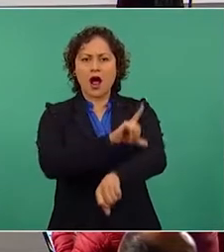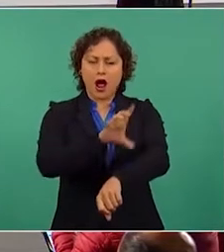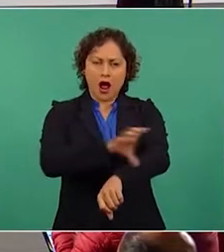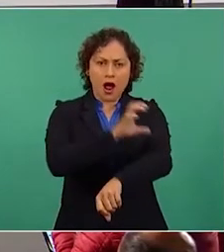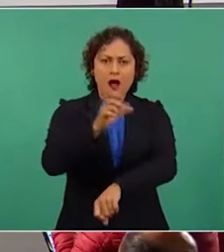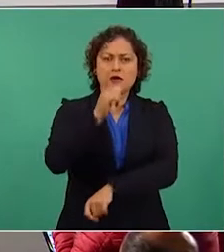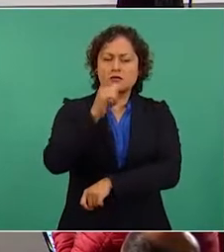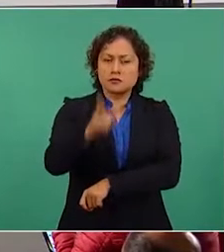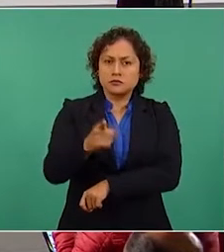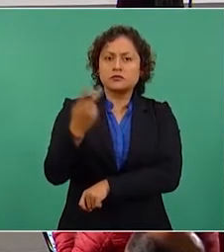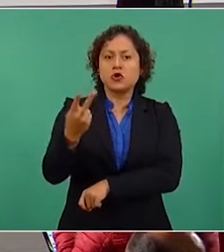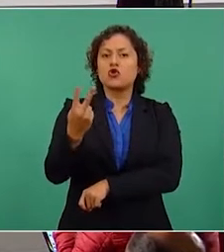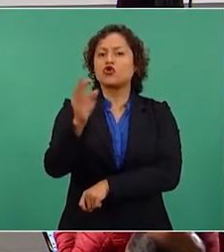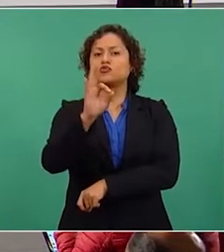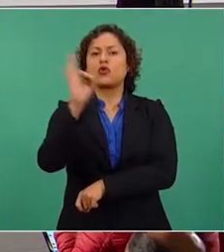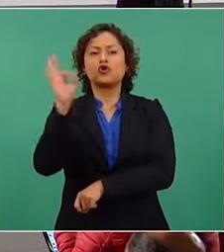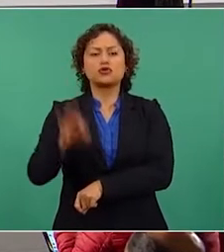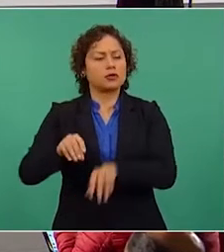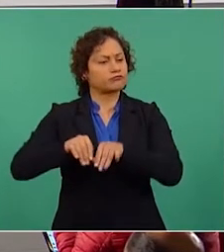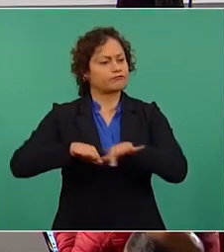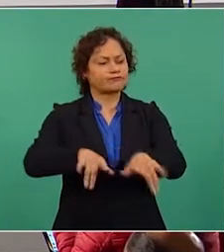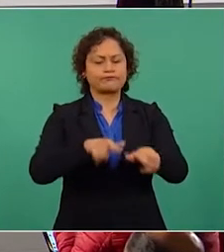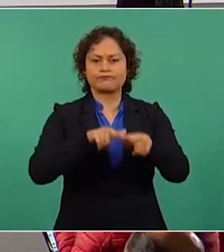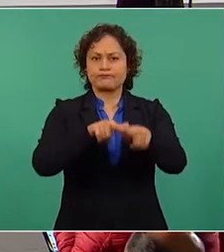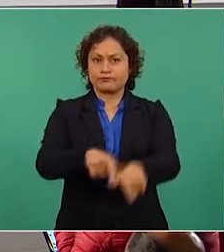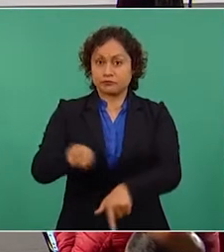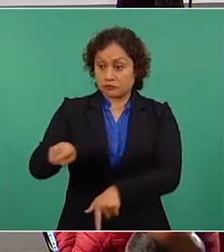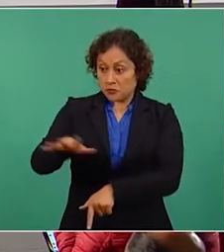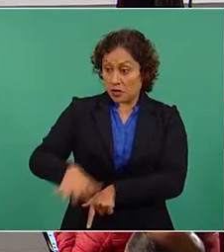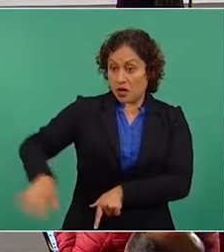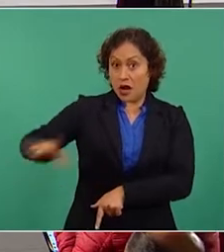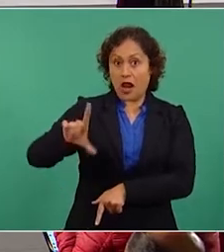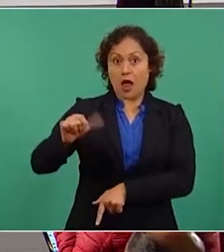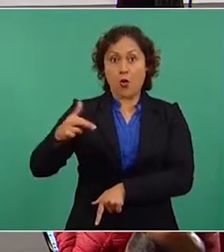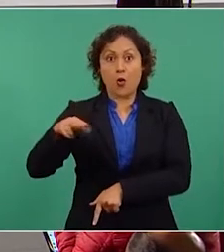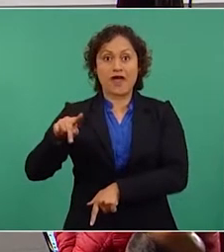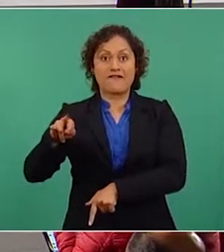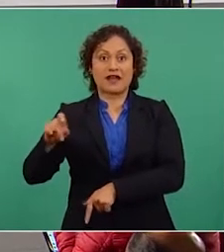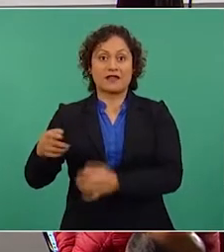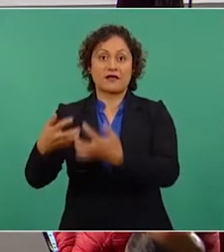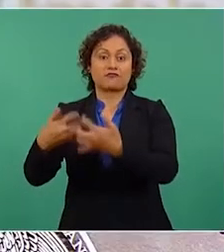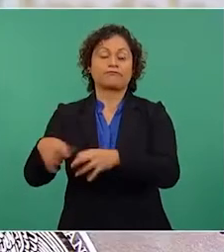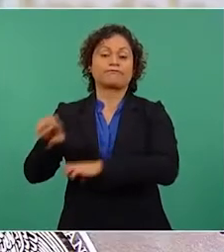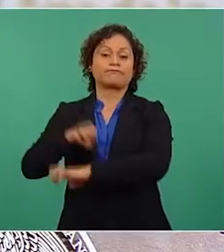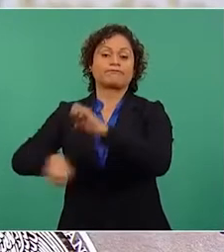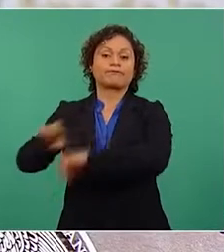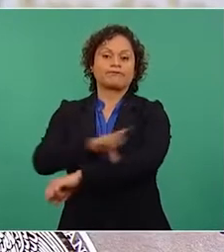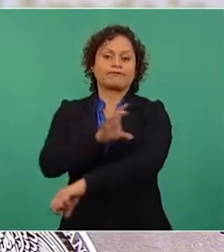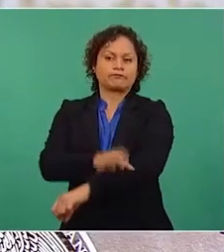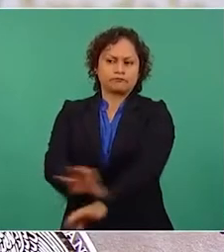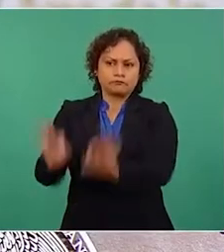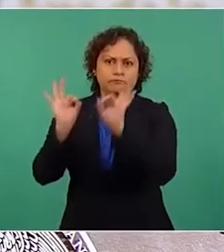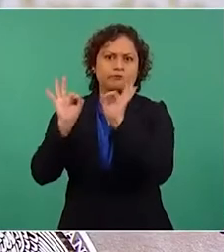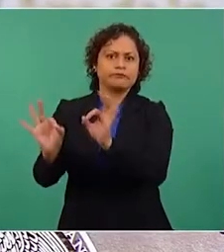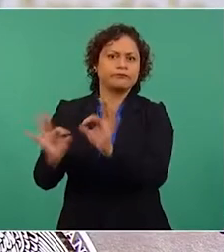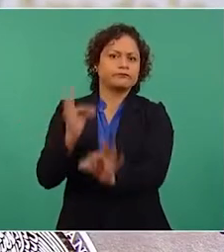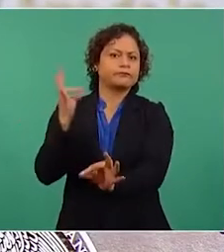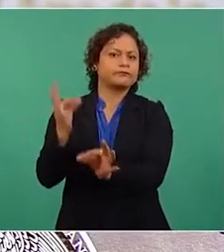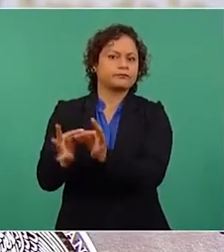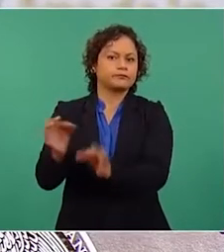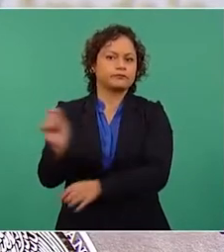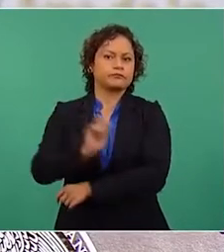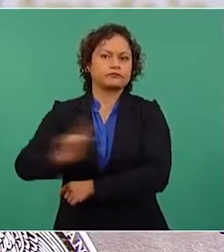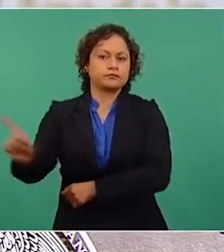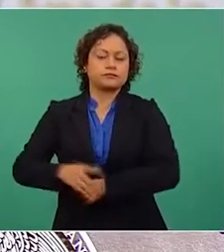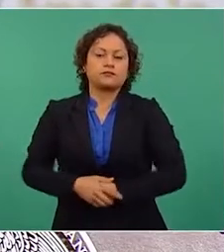nuclear de Laguna Verde sigue los más altos estándares de seguridad. En cambio, el diario El País no sigue ni